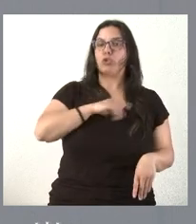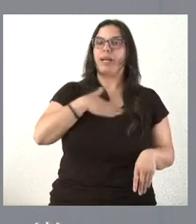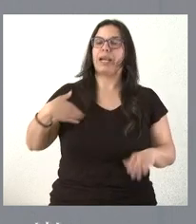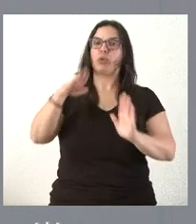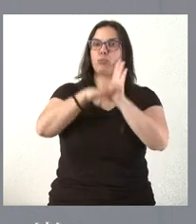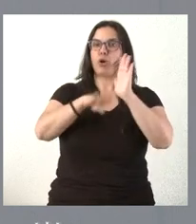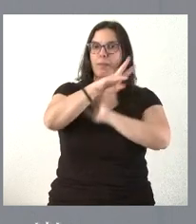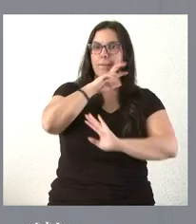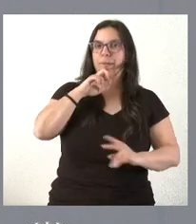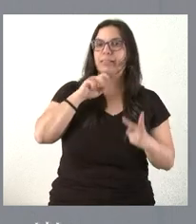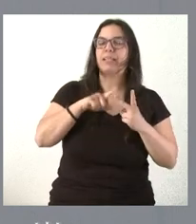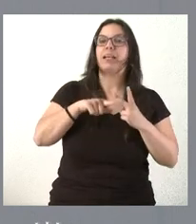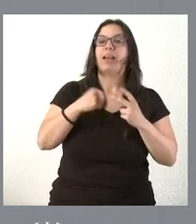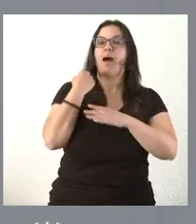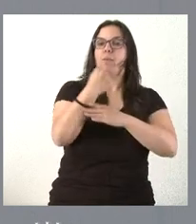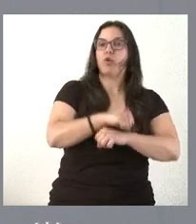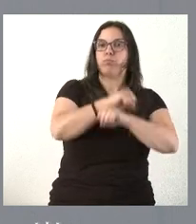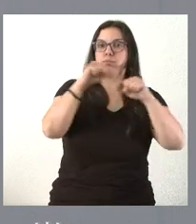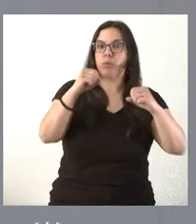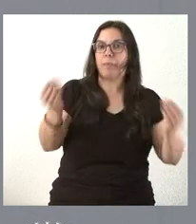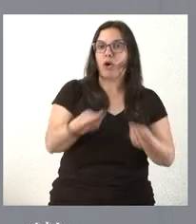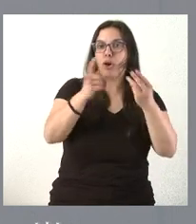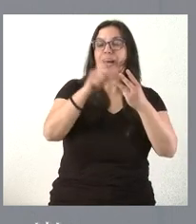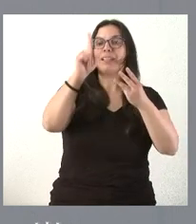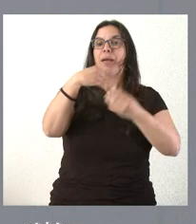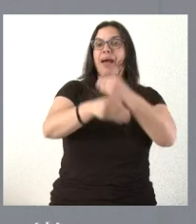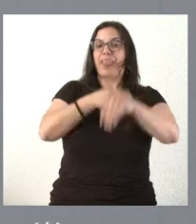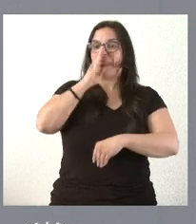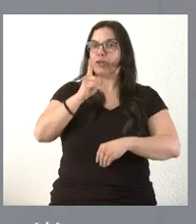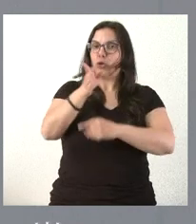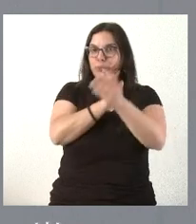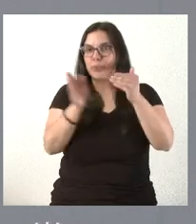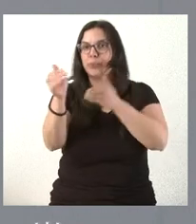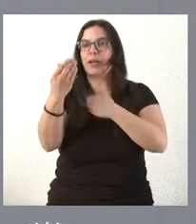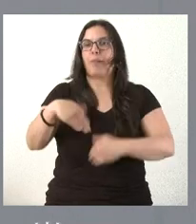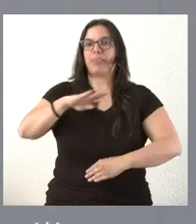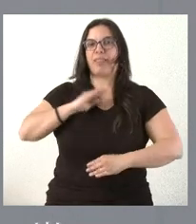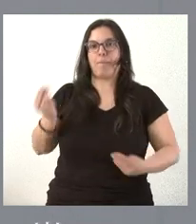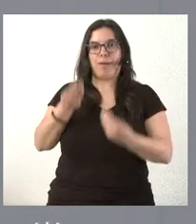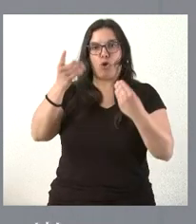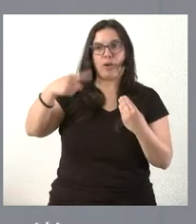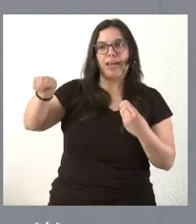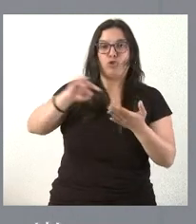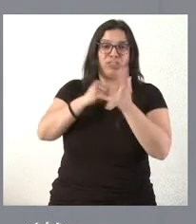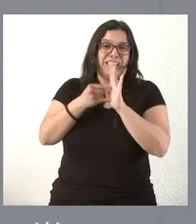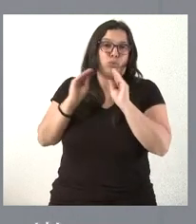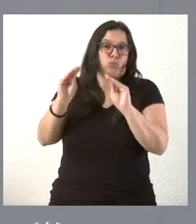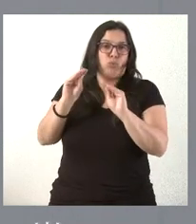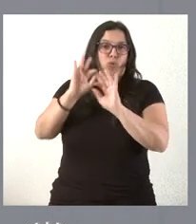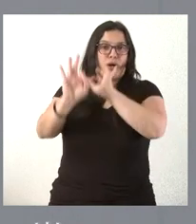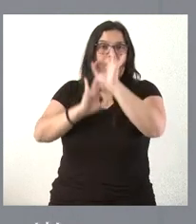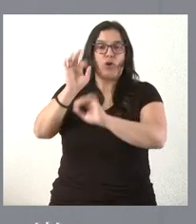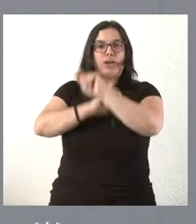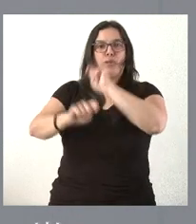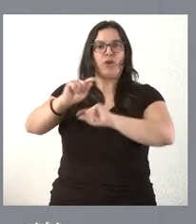reforzar y mejorar el apoyo, y hacerlo y canalizarlo a través de quien tiene más capacidades que, desde el punto de vista técnico, quizá sean las